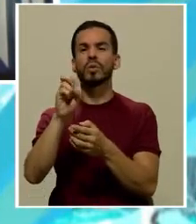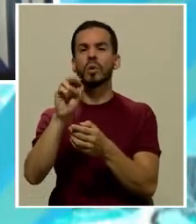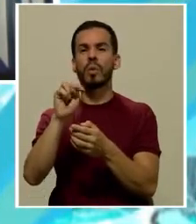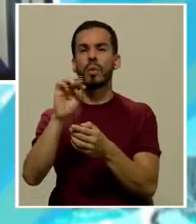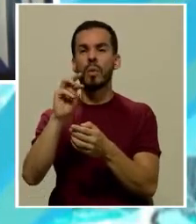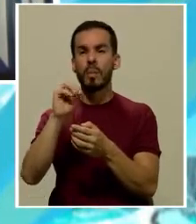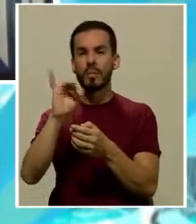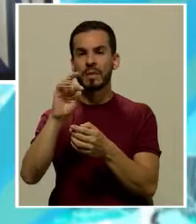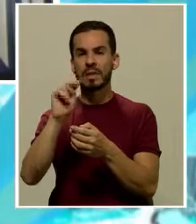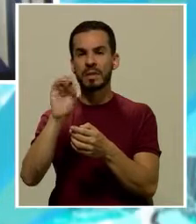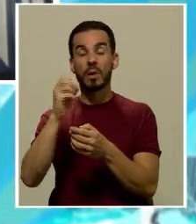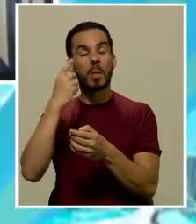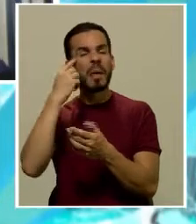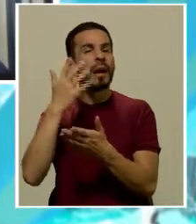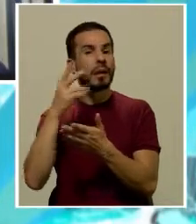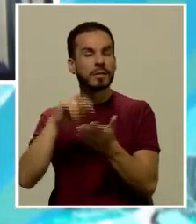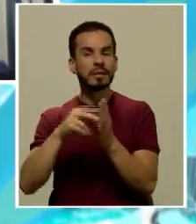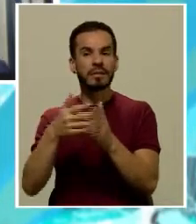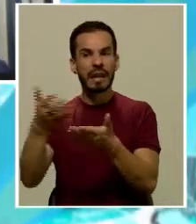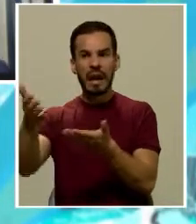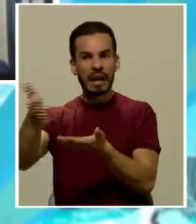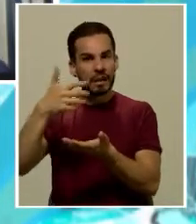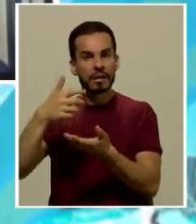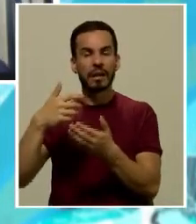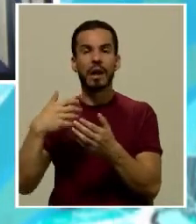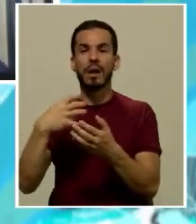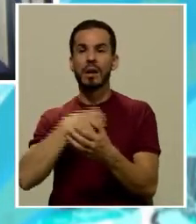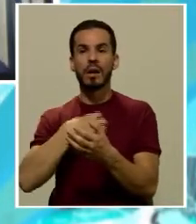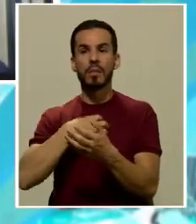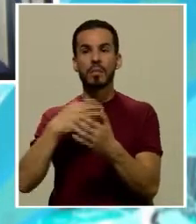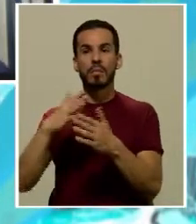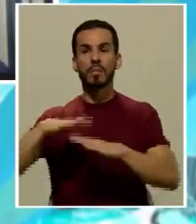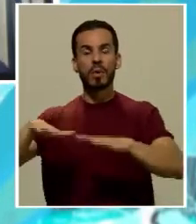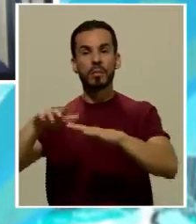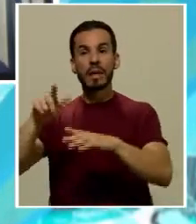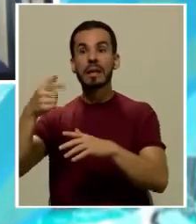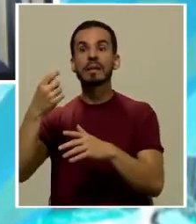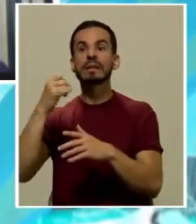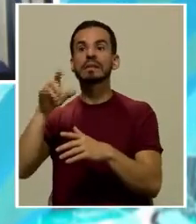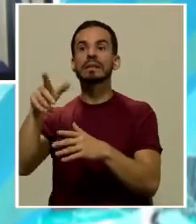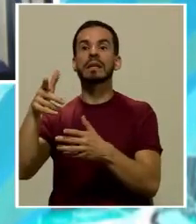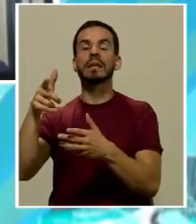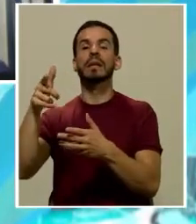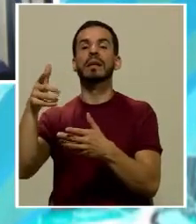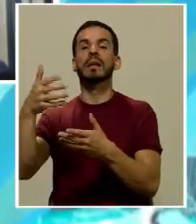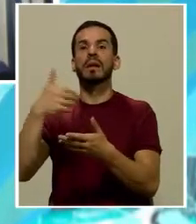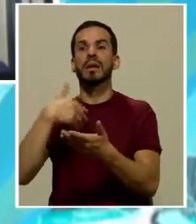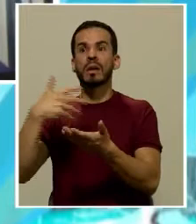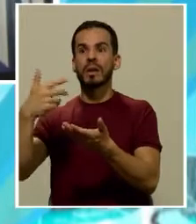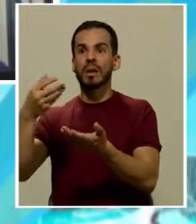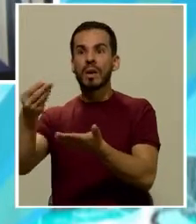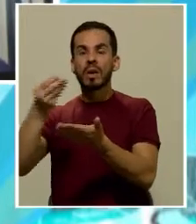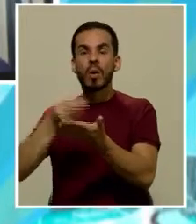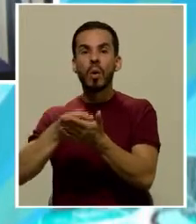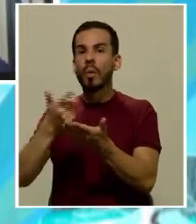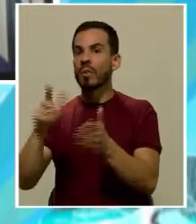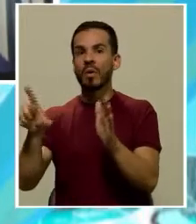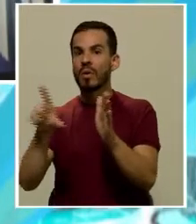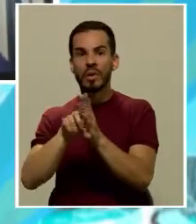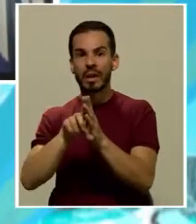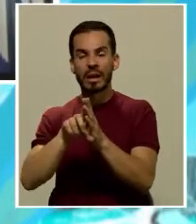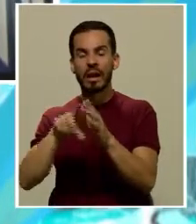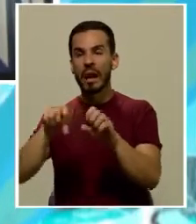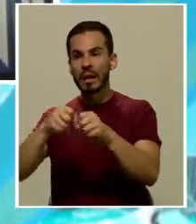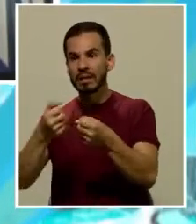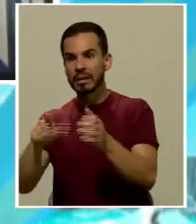es decir, de quitarle las propiedades a quien se presume que las obtuvo de una manera ilegal o